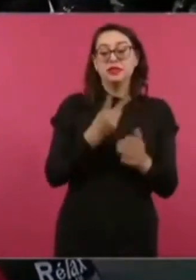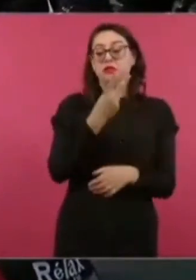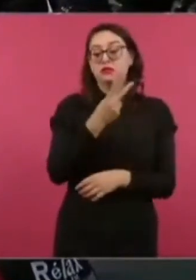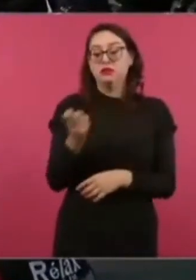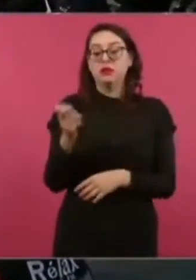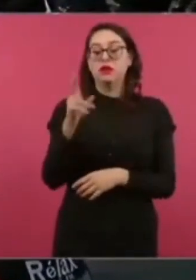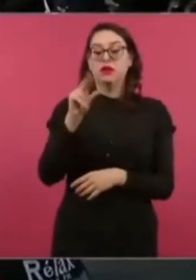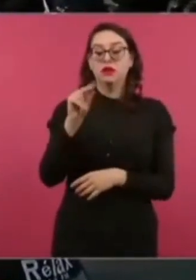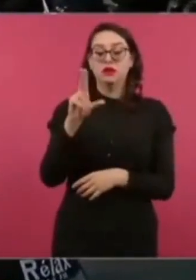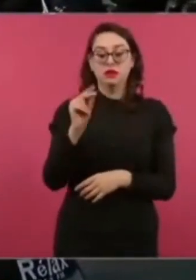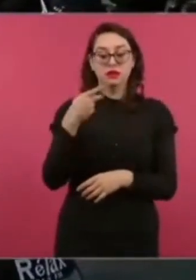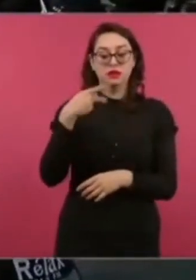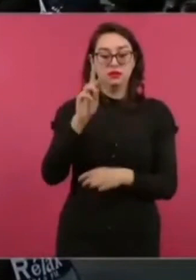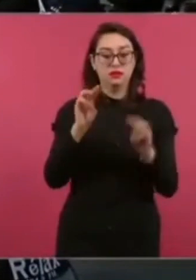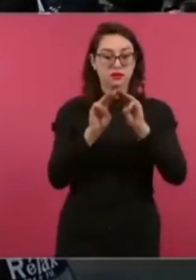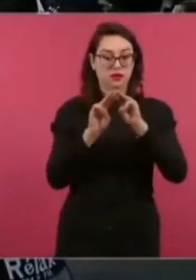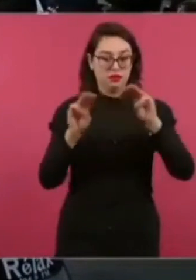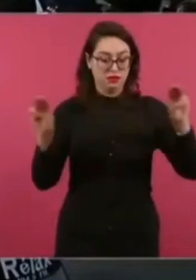kilómetros.